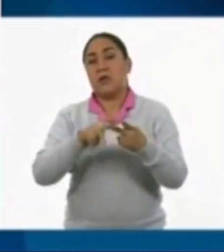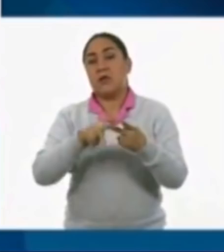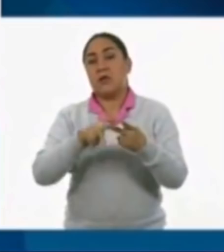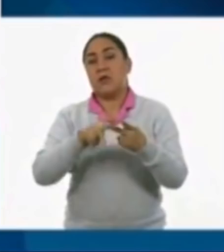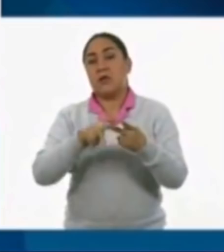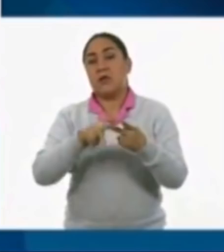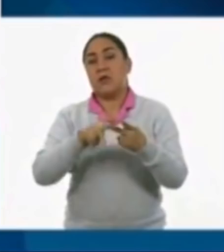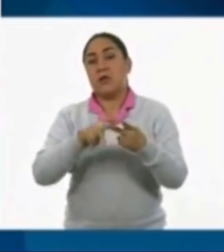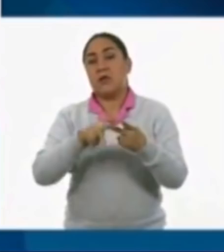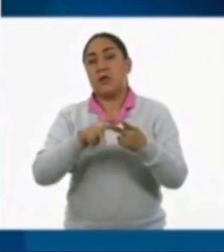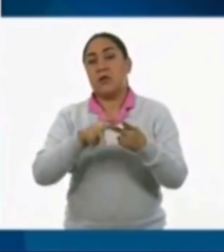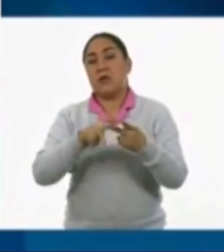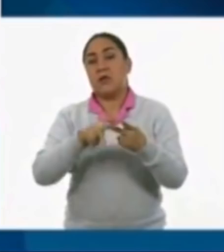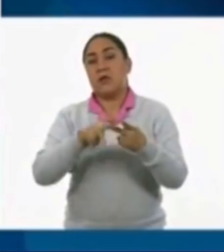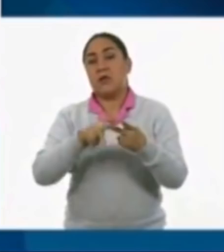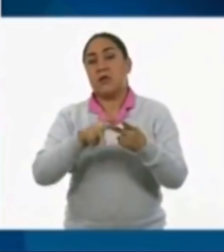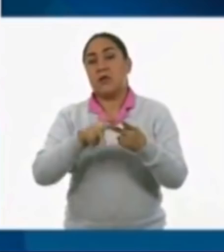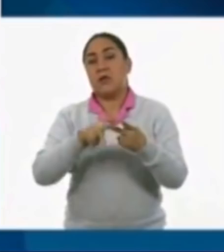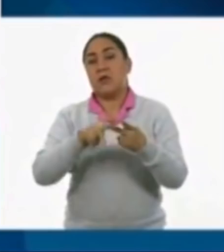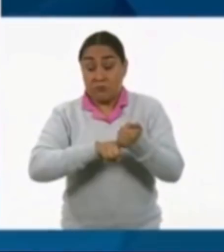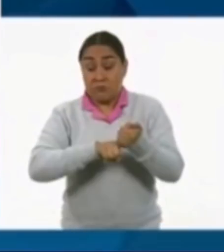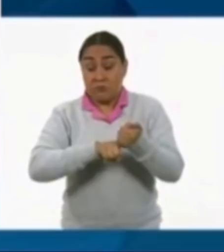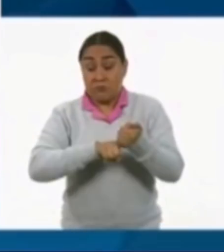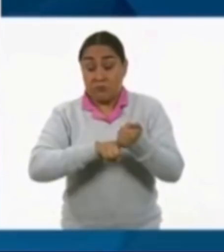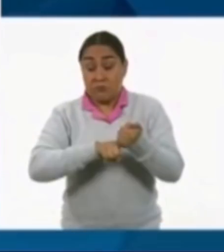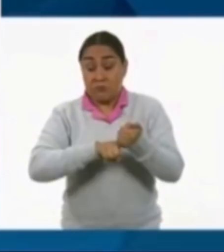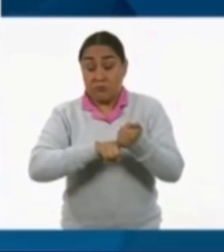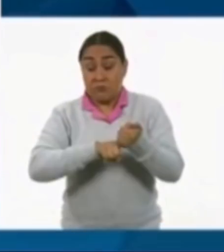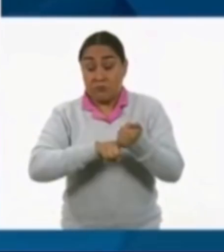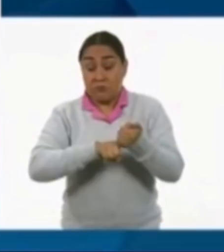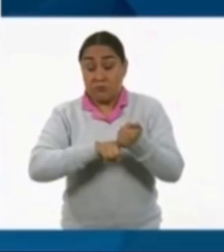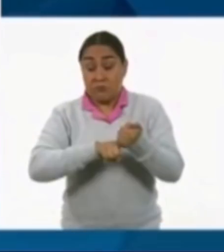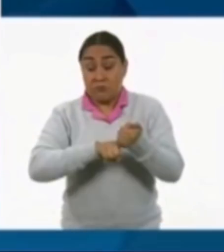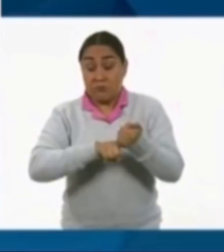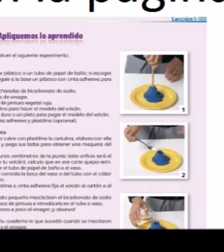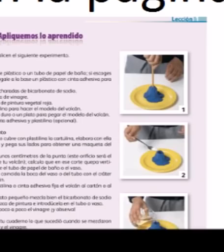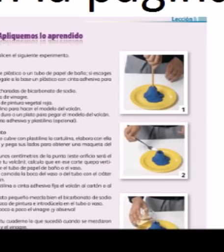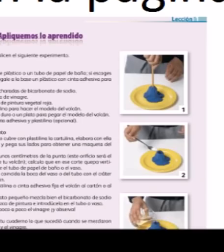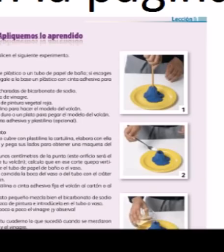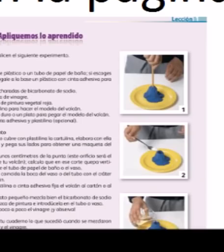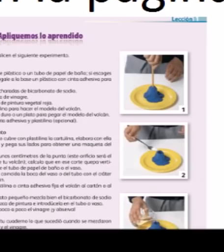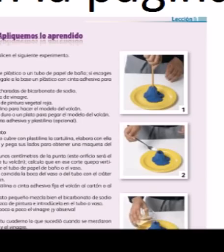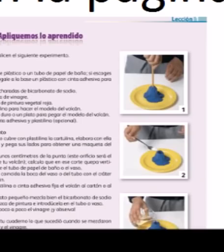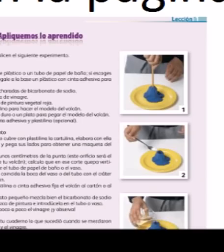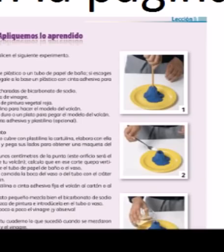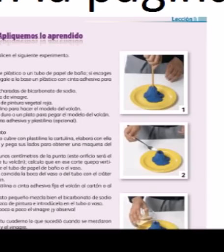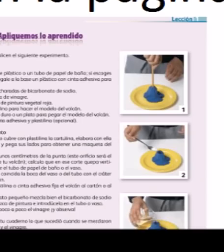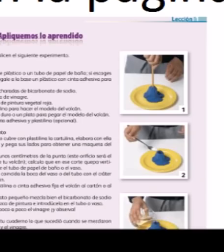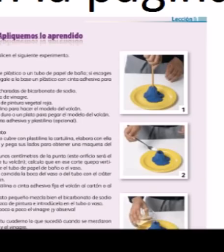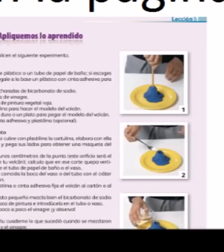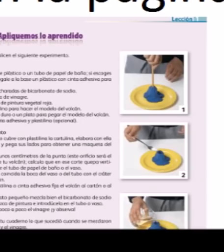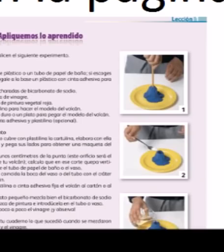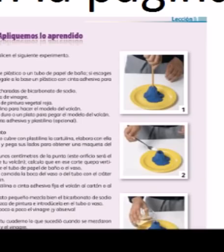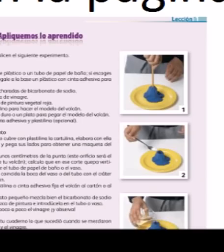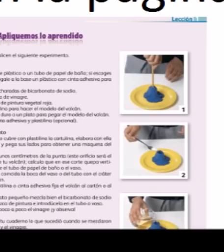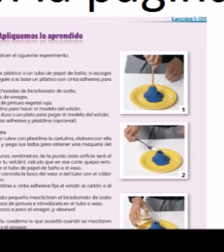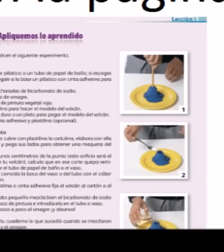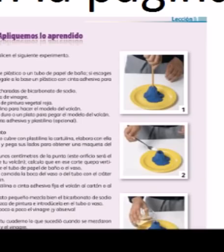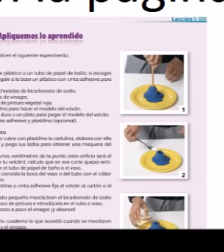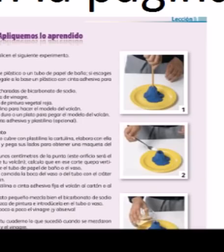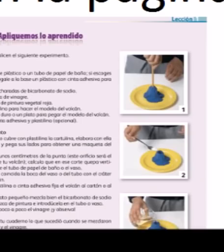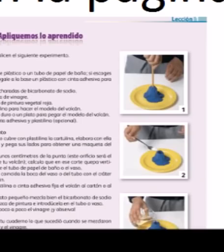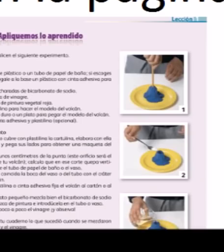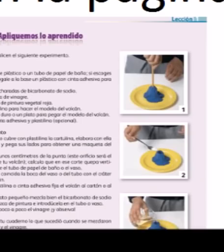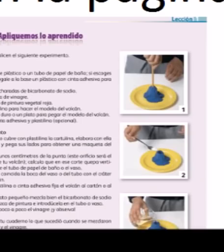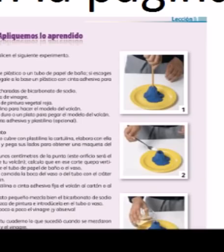montañas o relieve. Existen también muchos tipos de explosiones. El reto de es el siguiente. En compañía de un adulto realiza la actividad que se